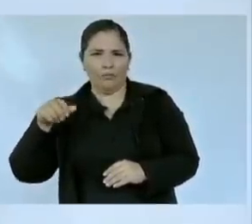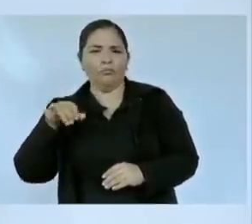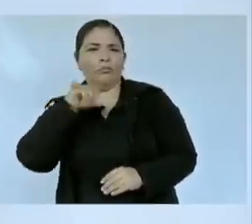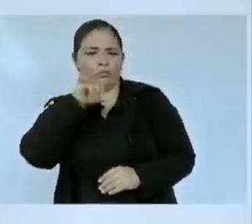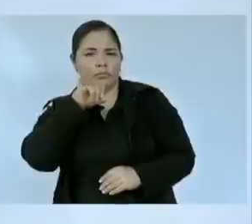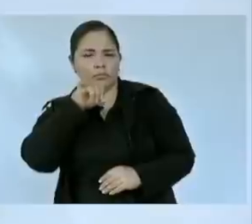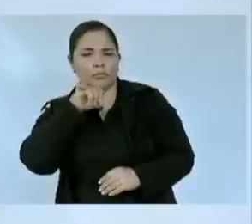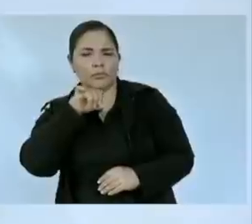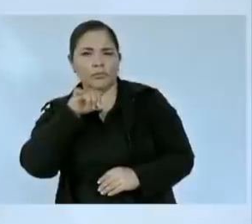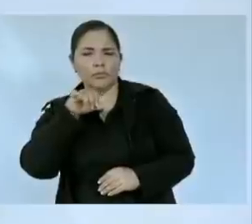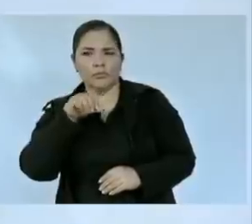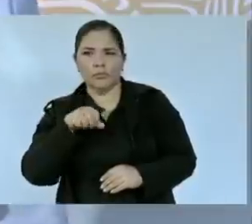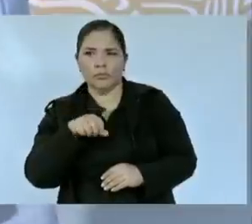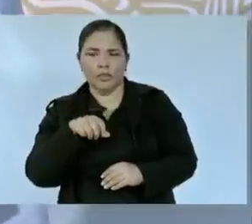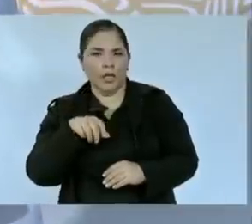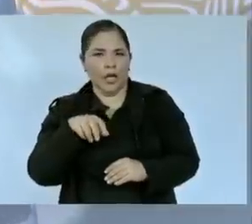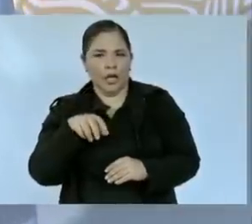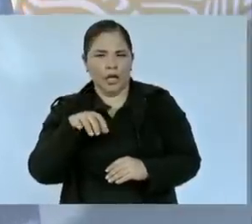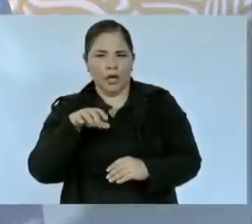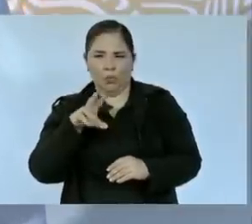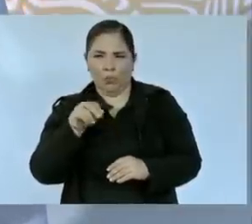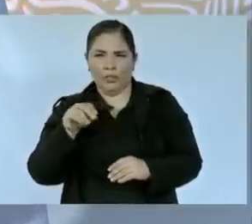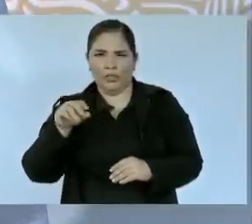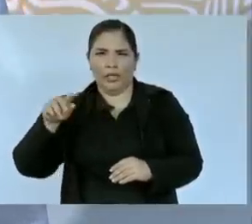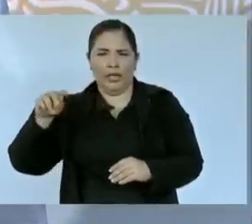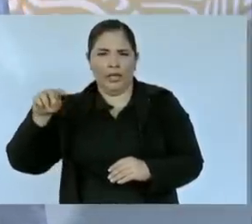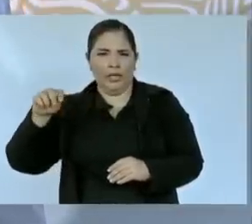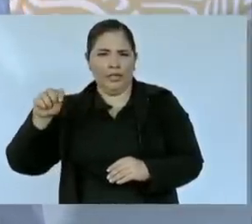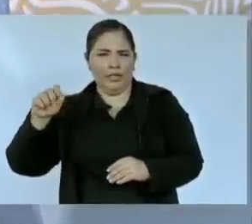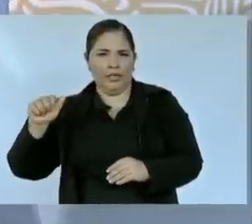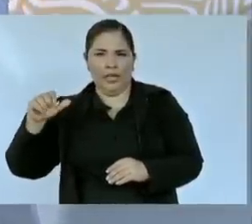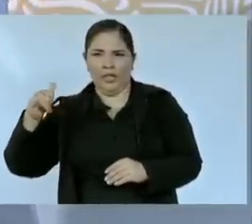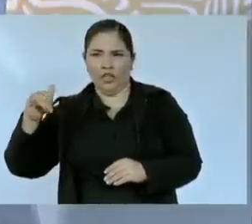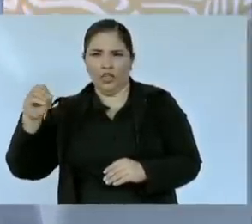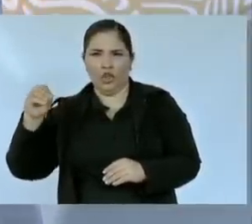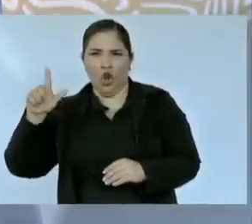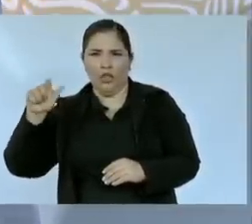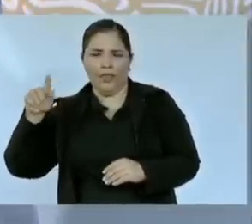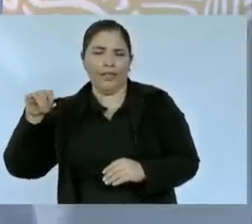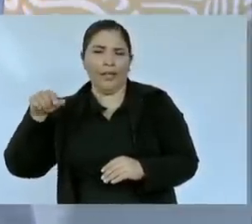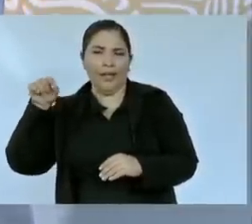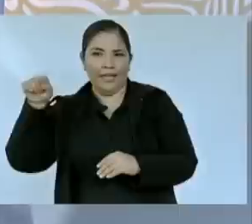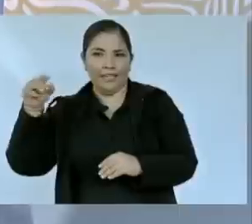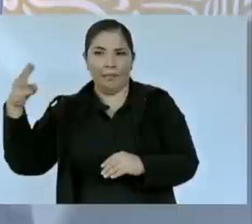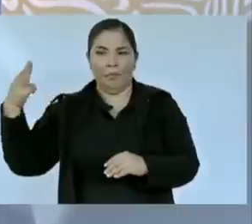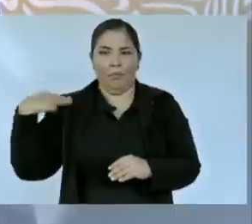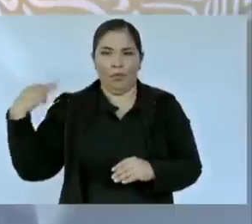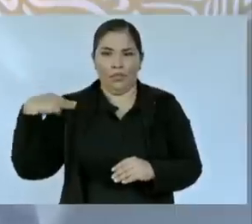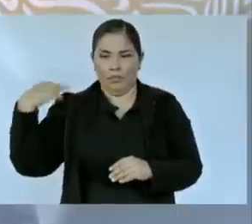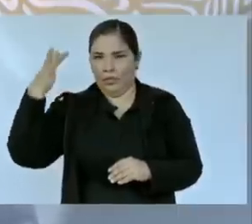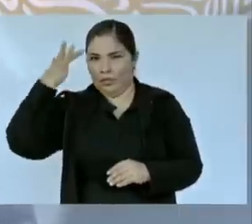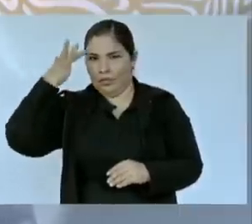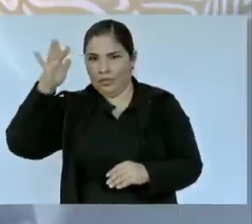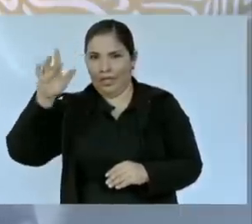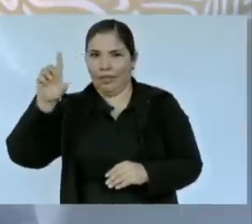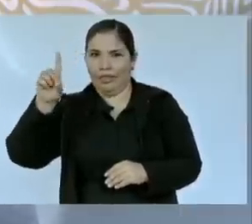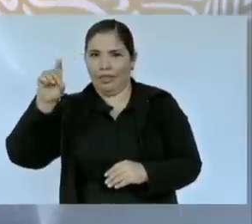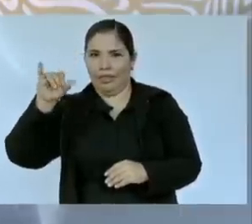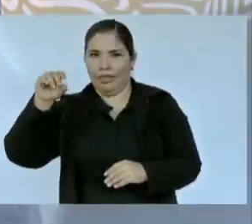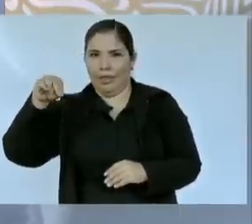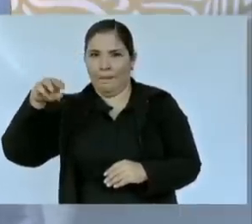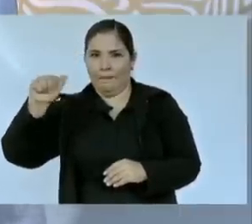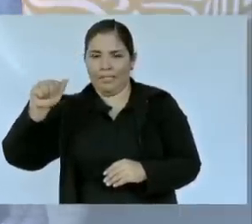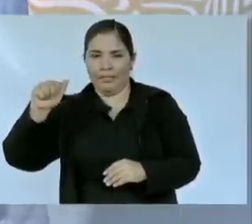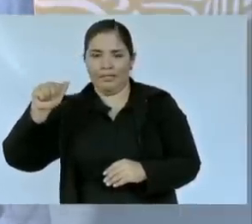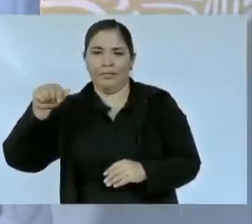y no es Tayoltita el municipio es Andimas y